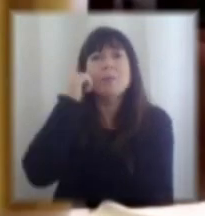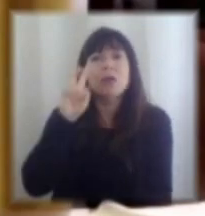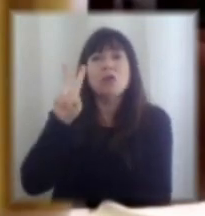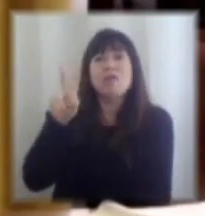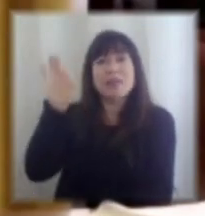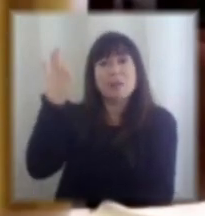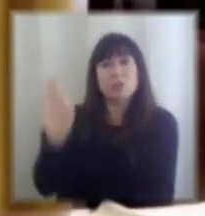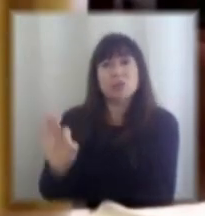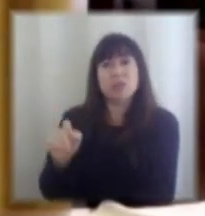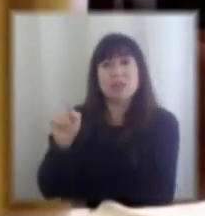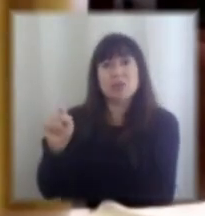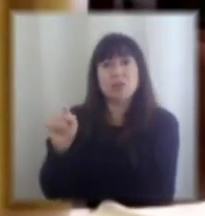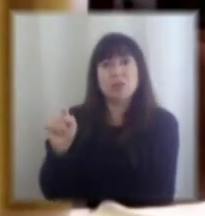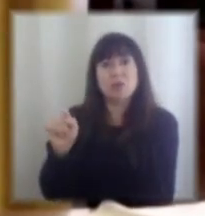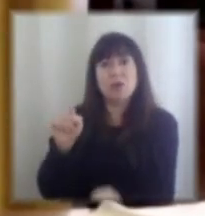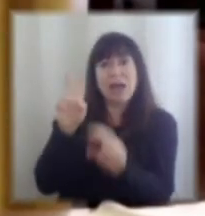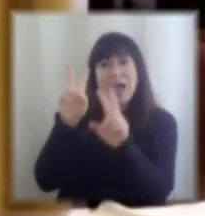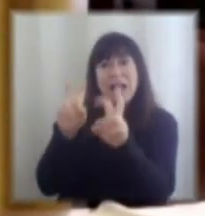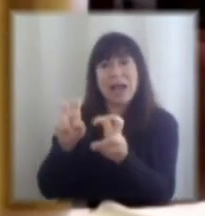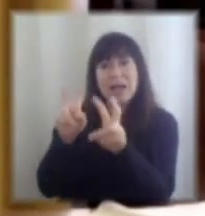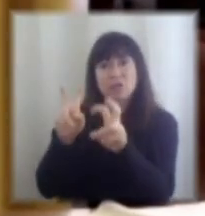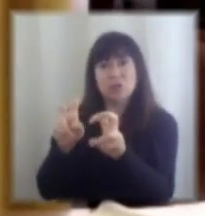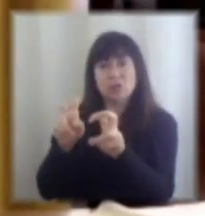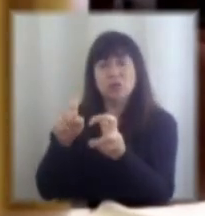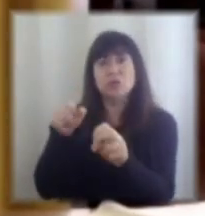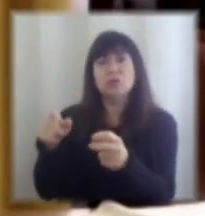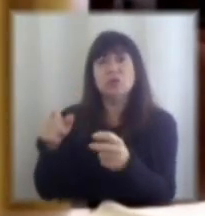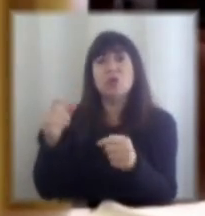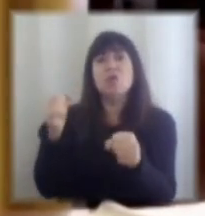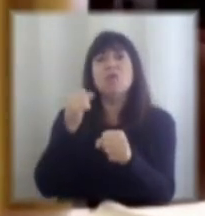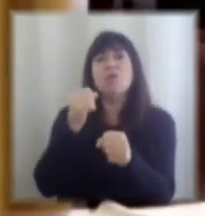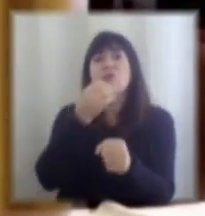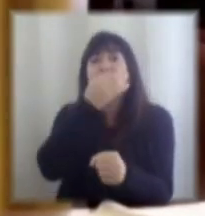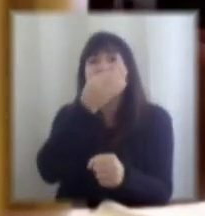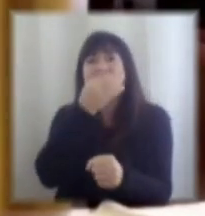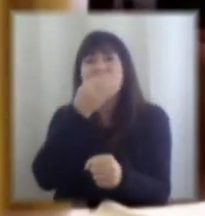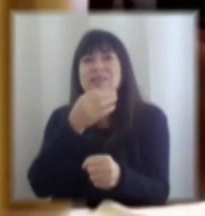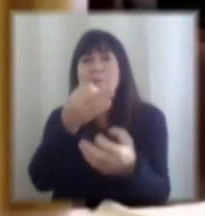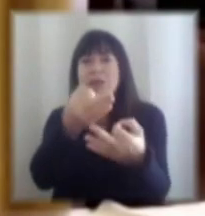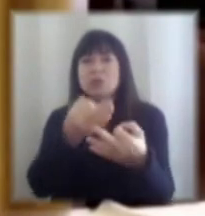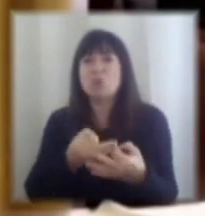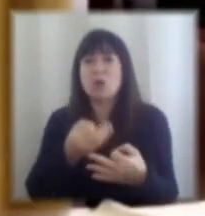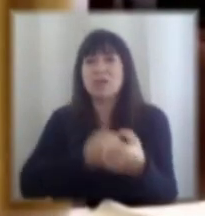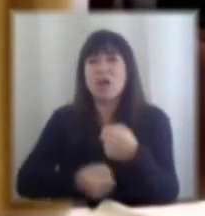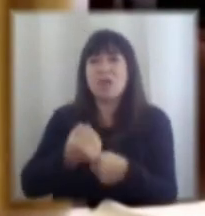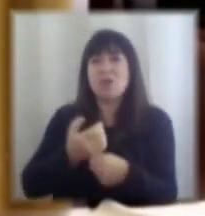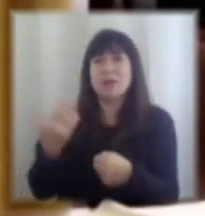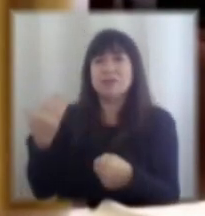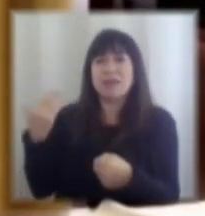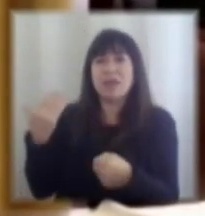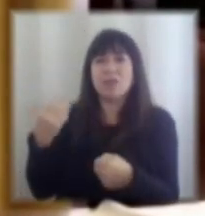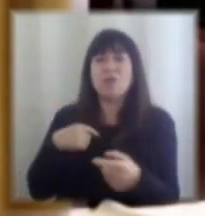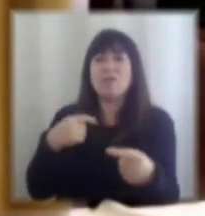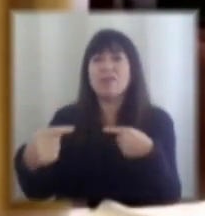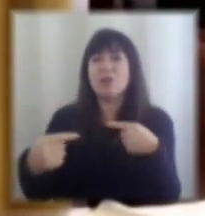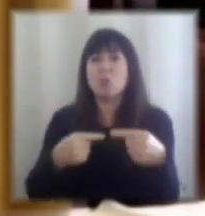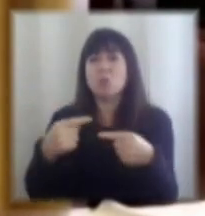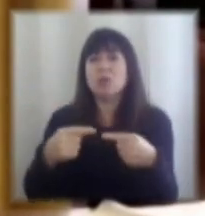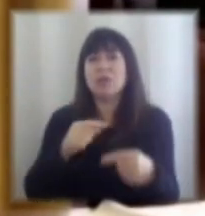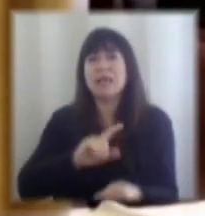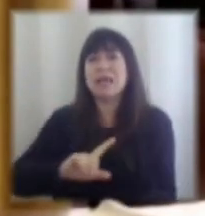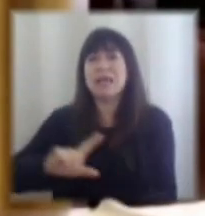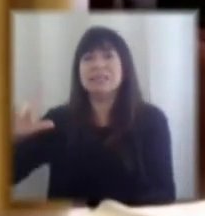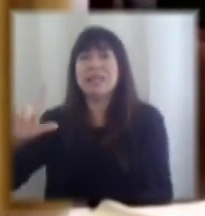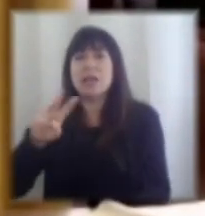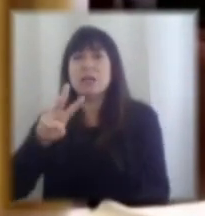¿acaso voy a operar igual que siempre donde tomo esencialmente el presupuesto del año pasado y lo que voy a discutir es que si lo voy a hacer crecer en 3 y